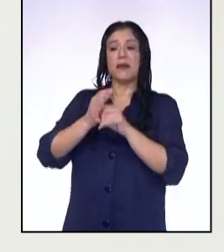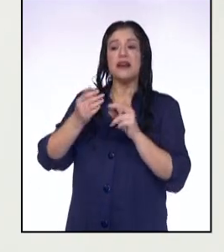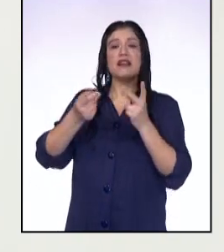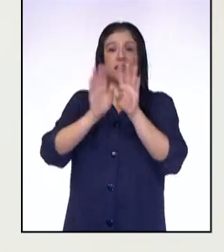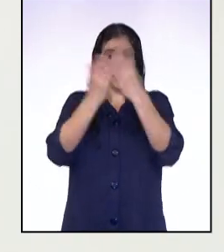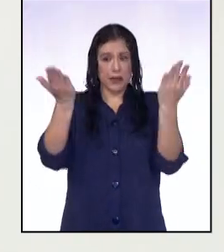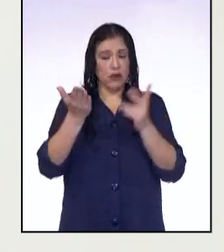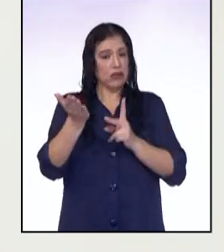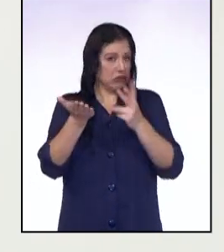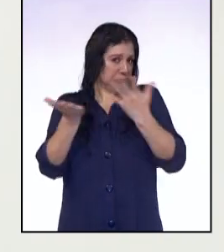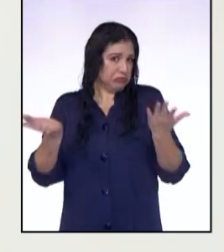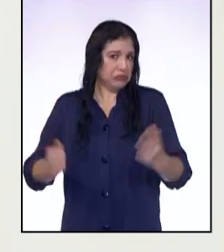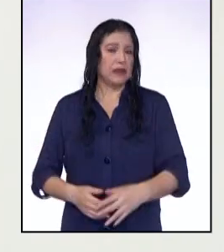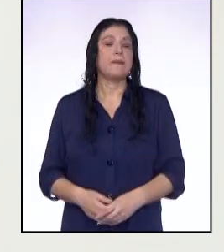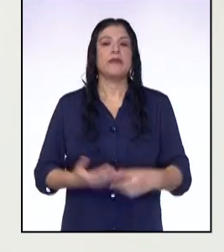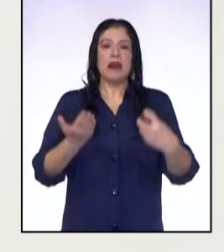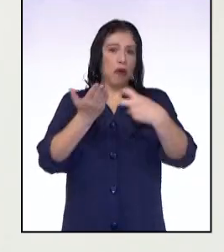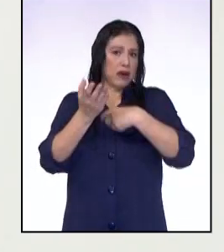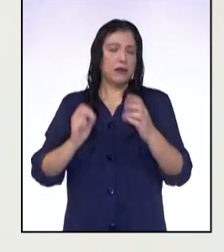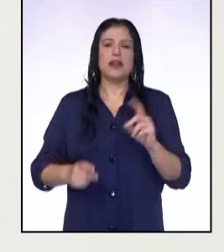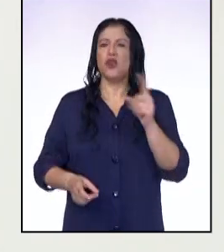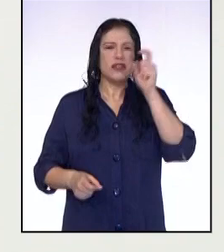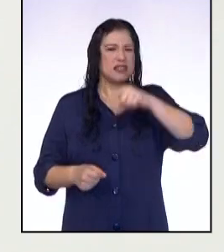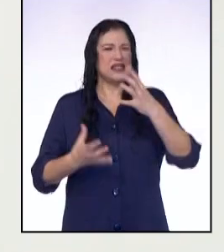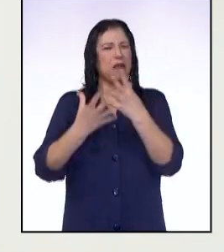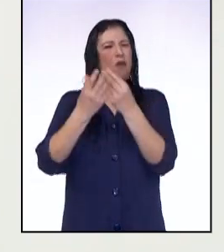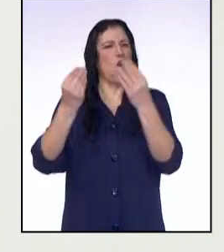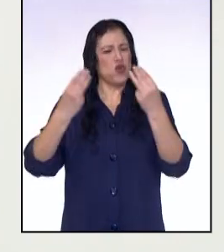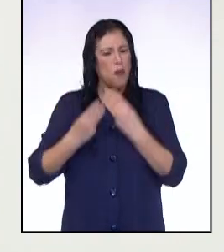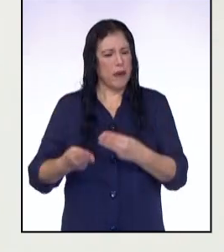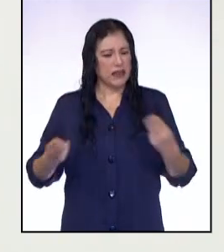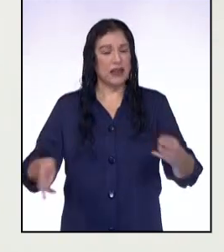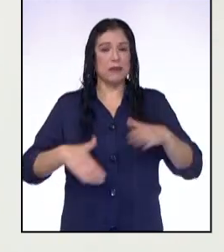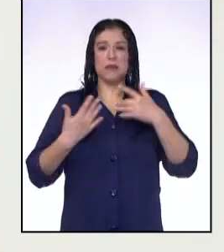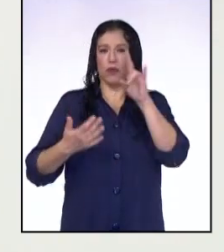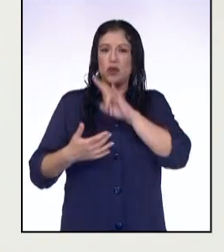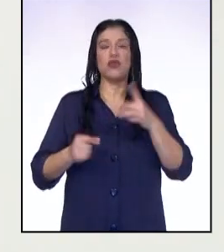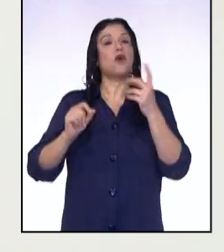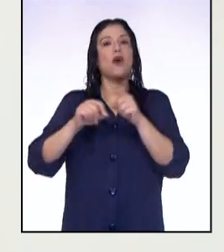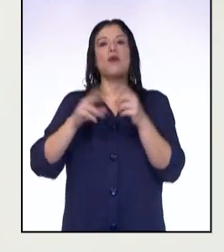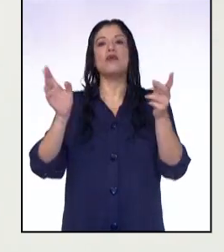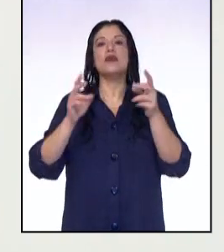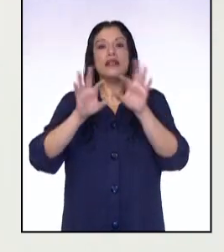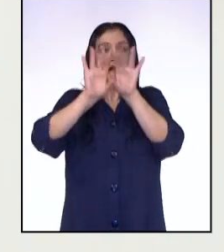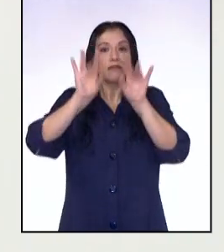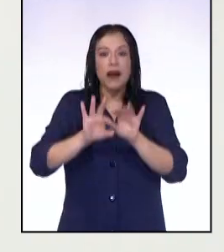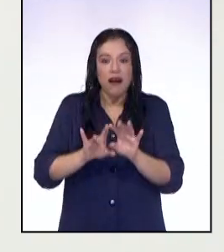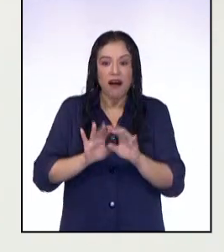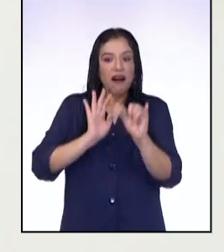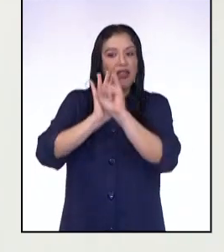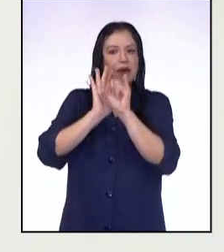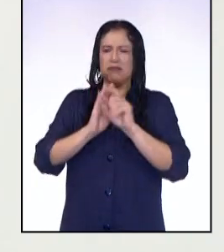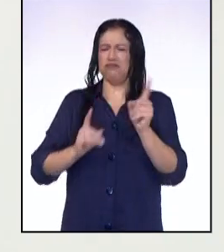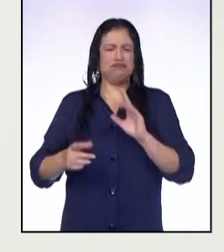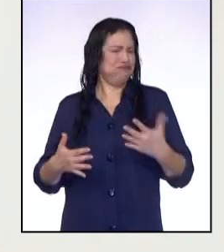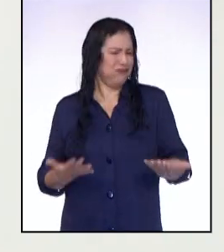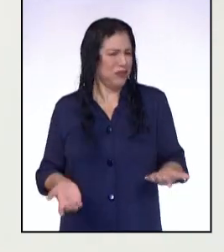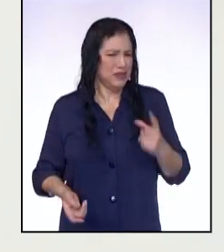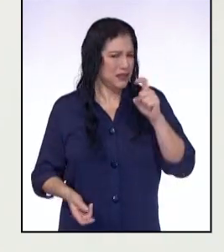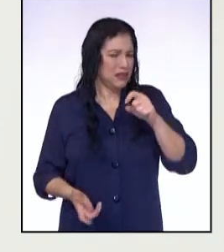y revistas. No es necesario una gran cantidad de materiales utilizar algún programa de diseño para hacer la infografía.